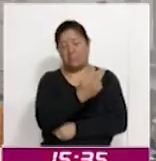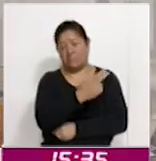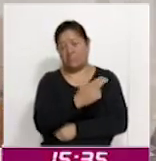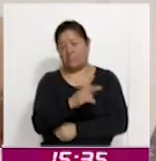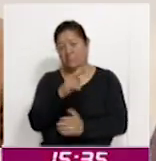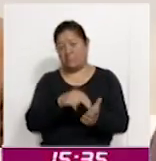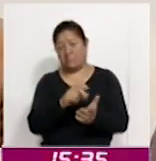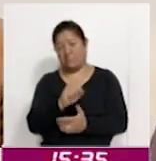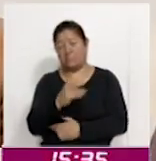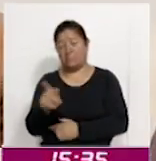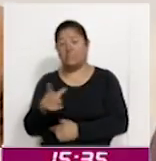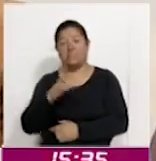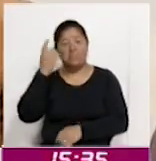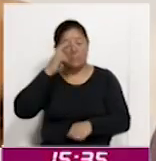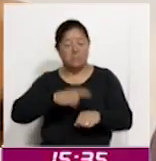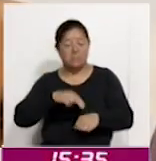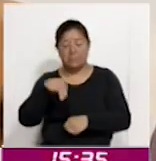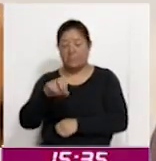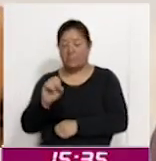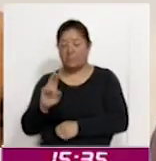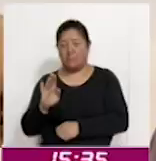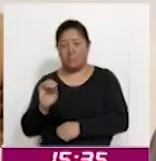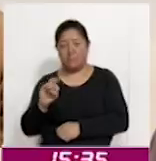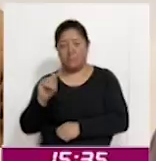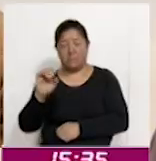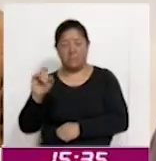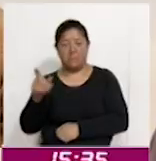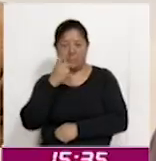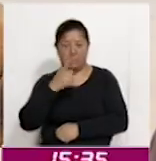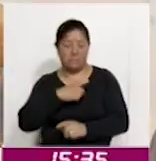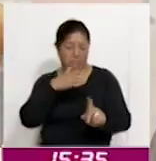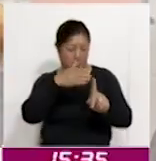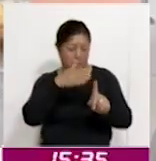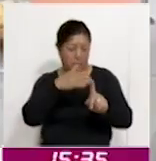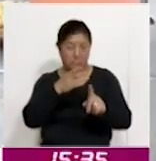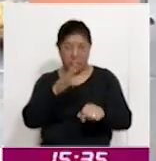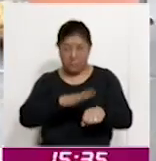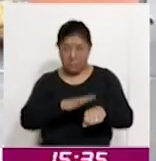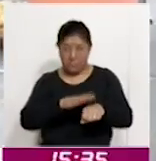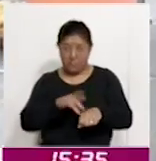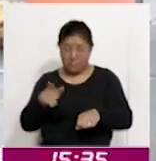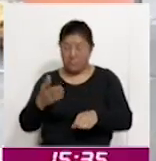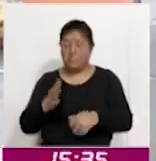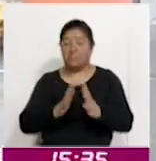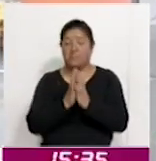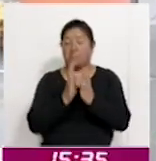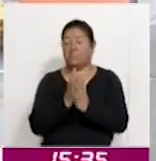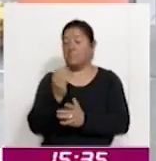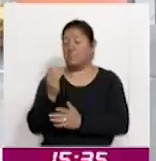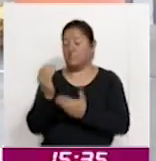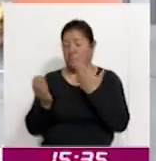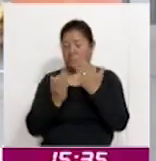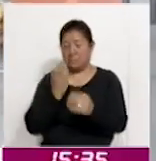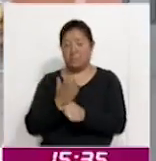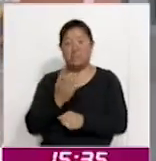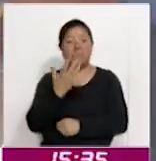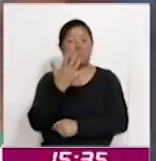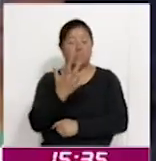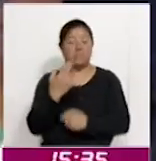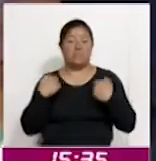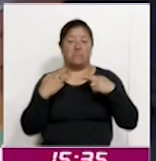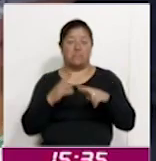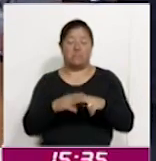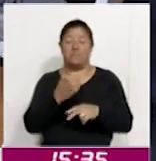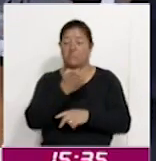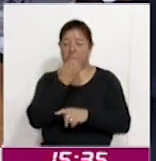CECITE, EMSAT, Norberto Cervantes Contreras, destacó que el objetivo principal del intercambio, en el que participaron nueve estudiantes y cinco profesores de diferentes planteles,